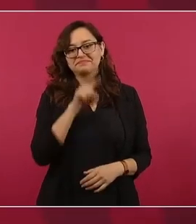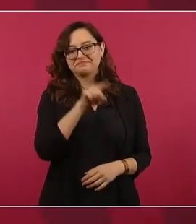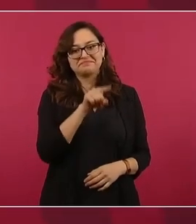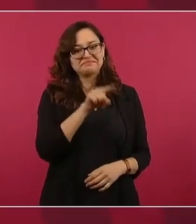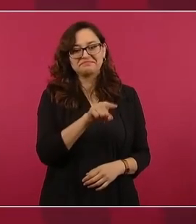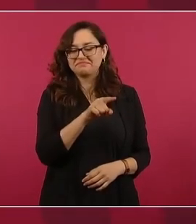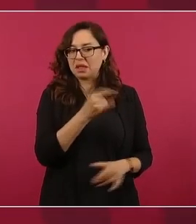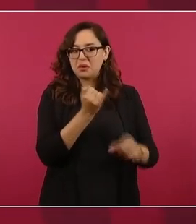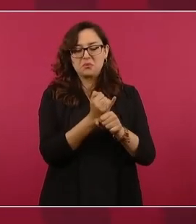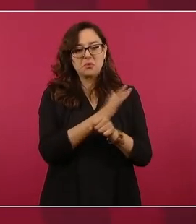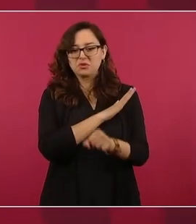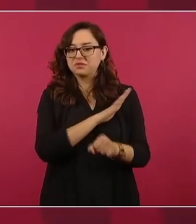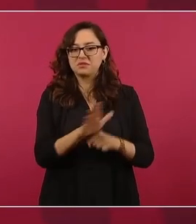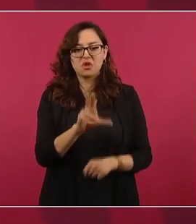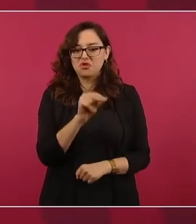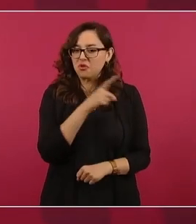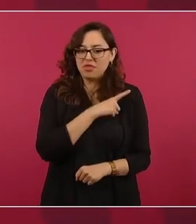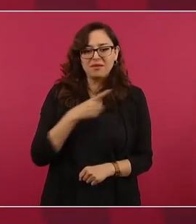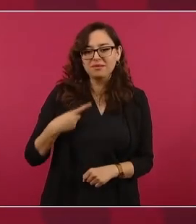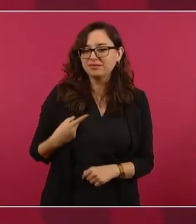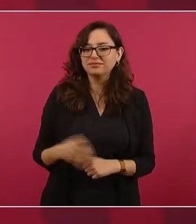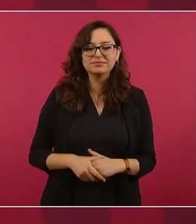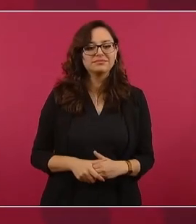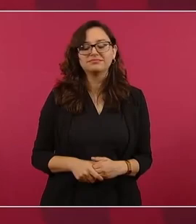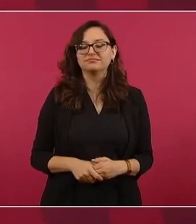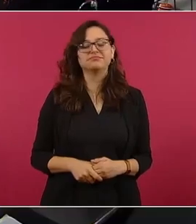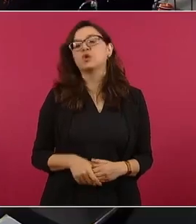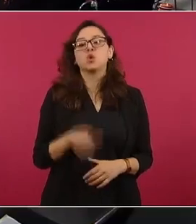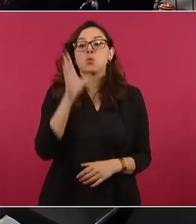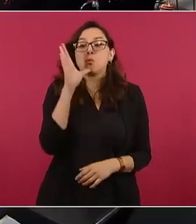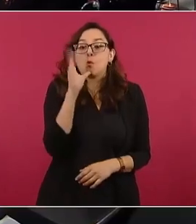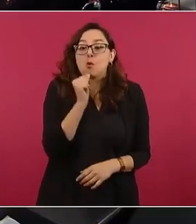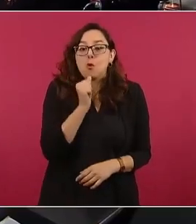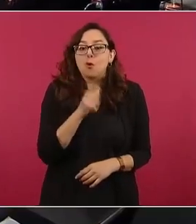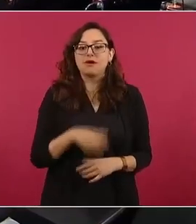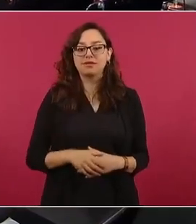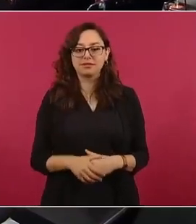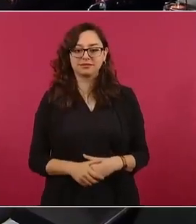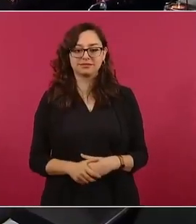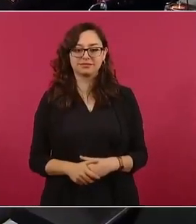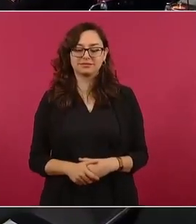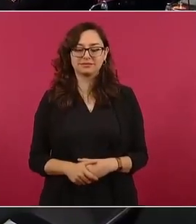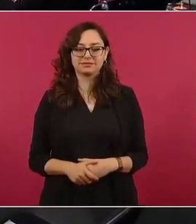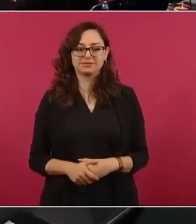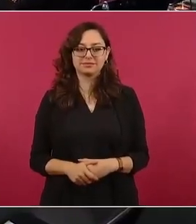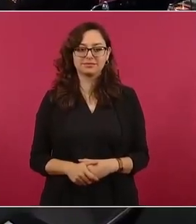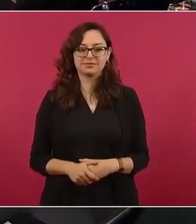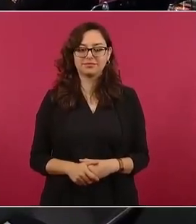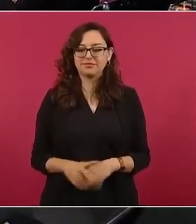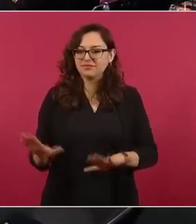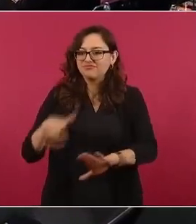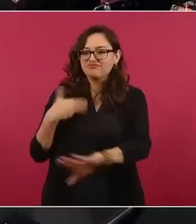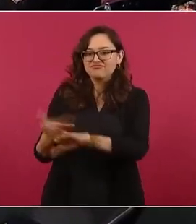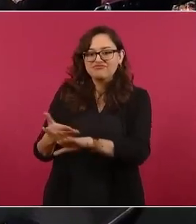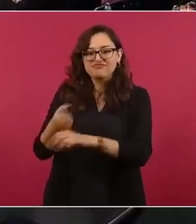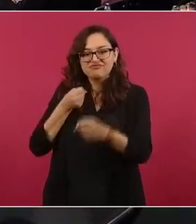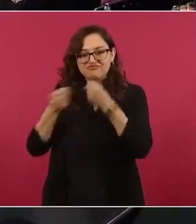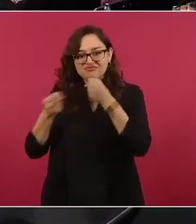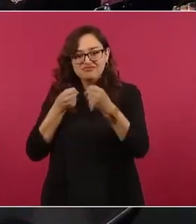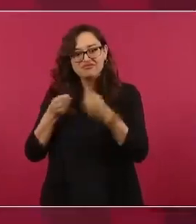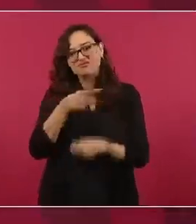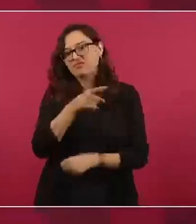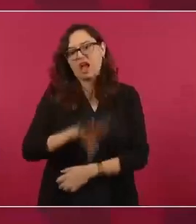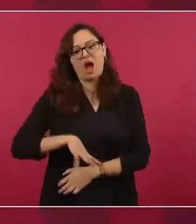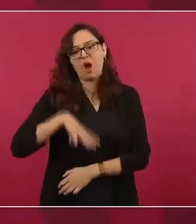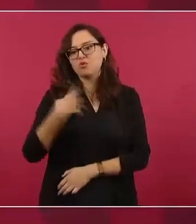es un exceso,